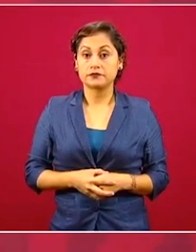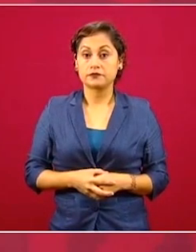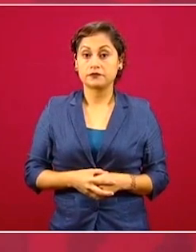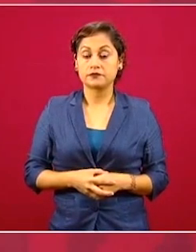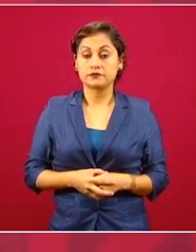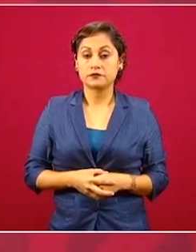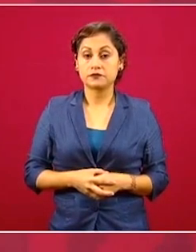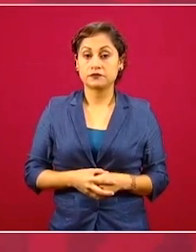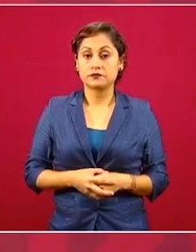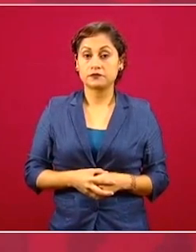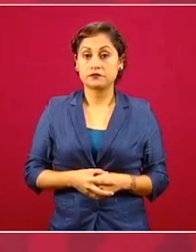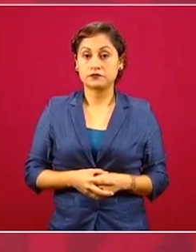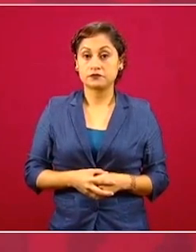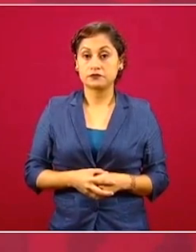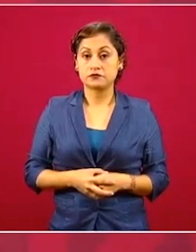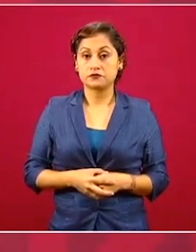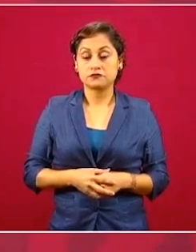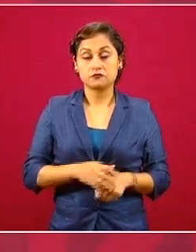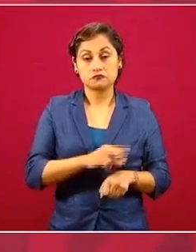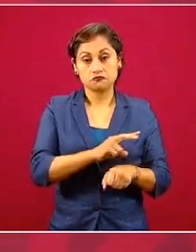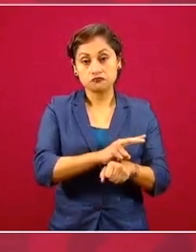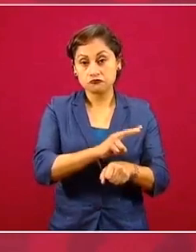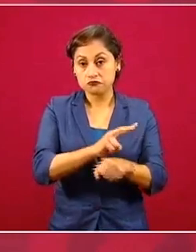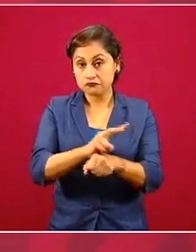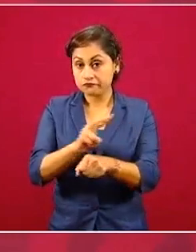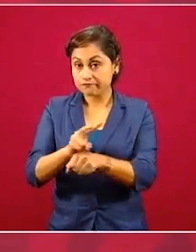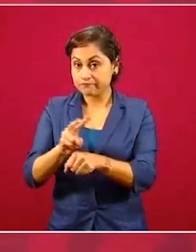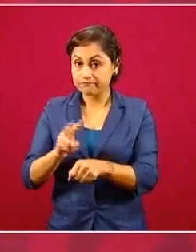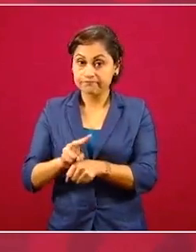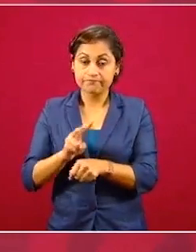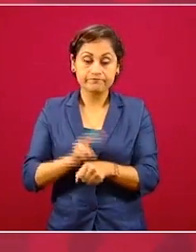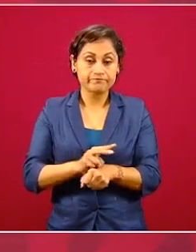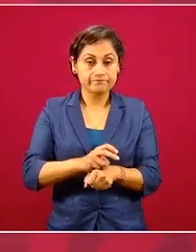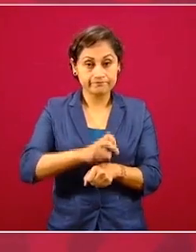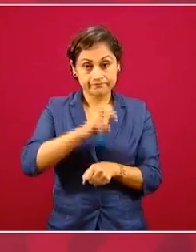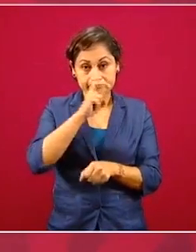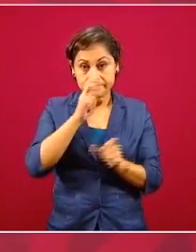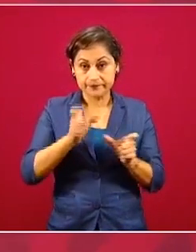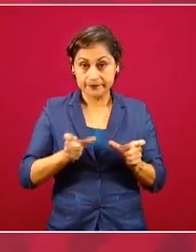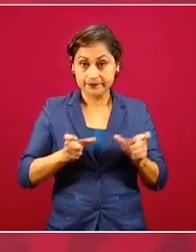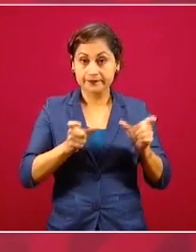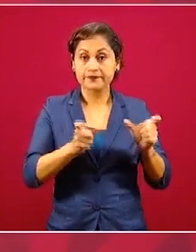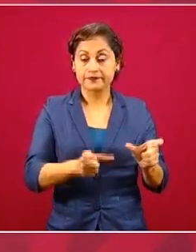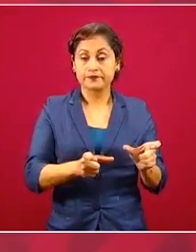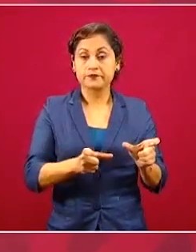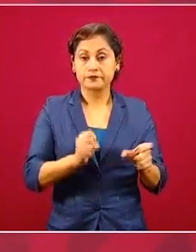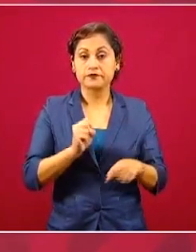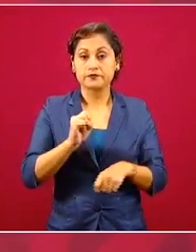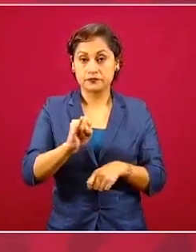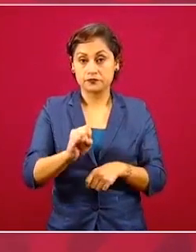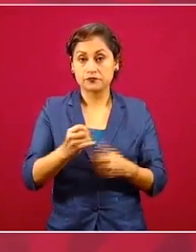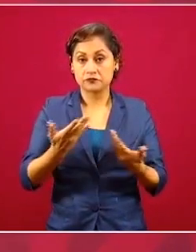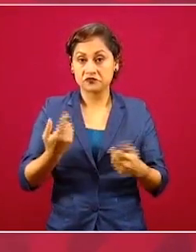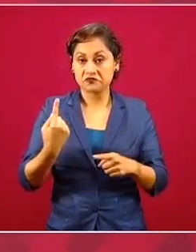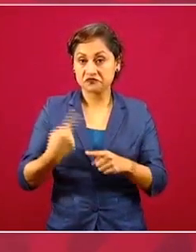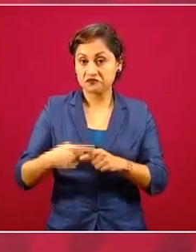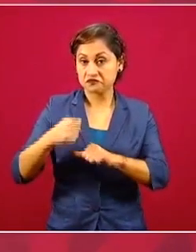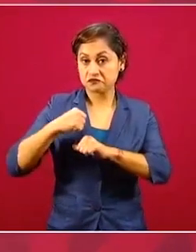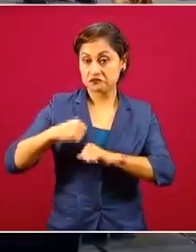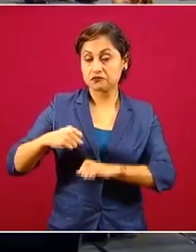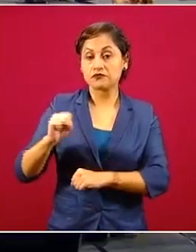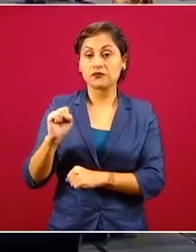se está llevando a cabo por parte de la Secretaría de Defensa